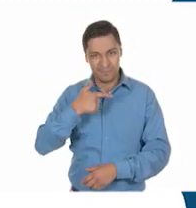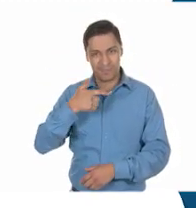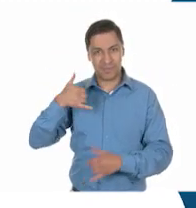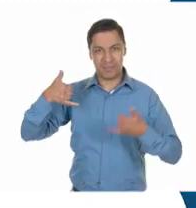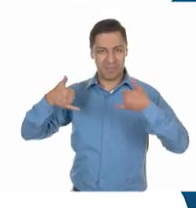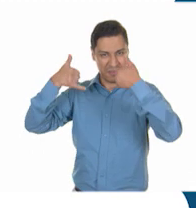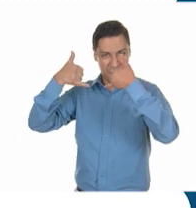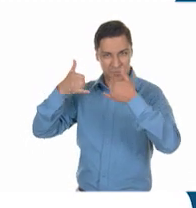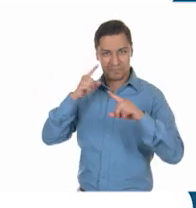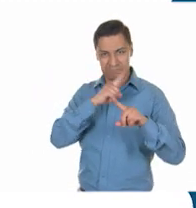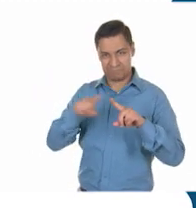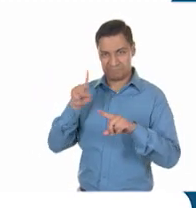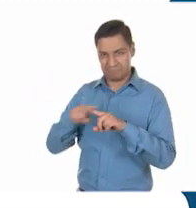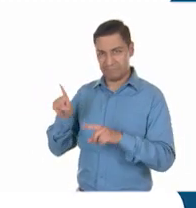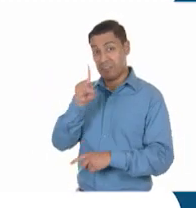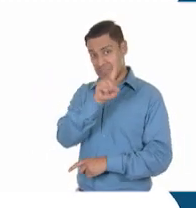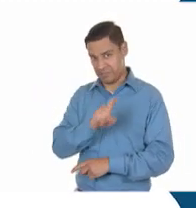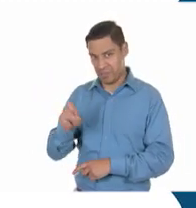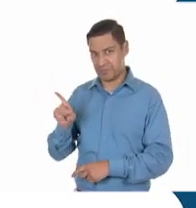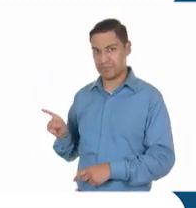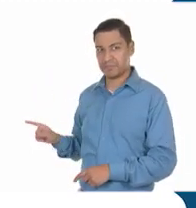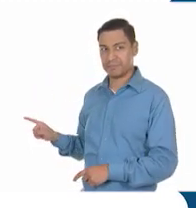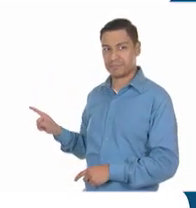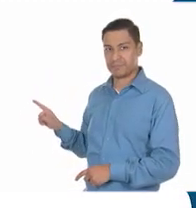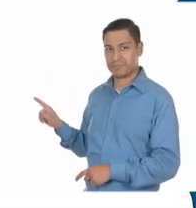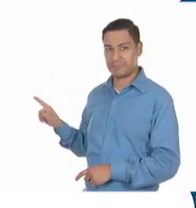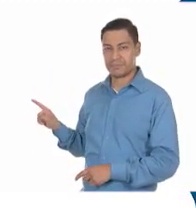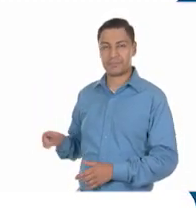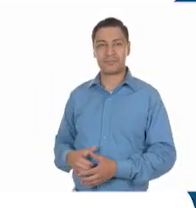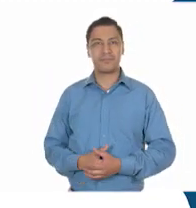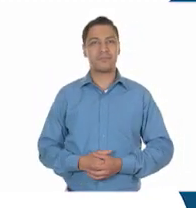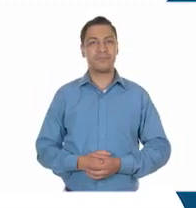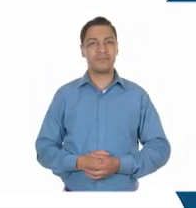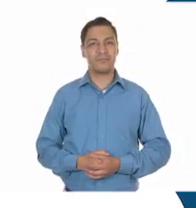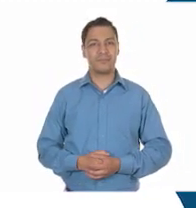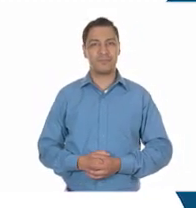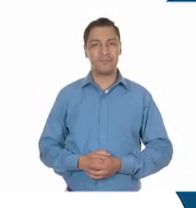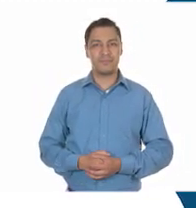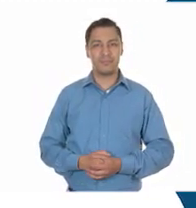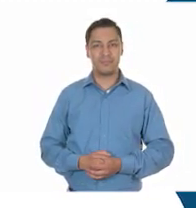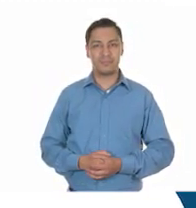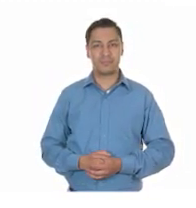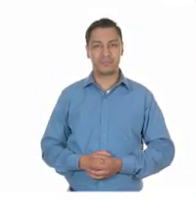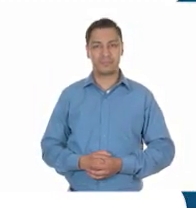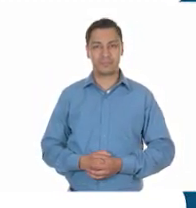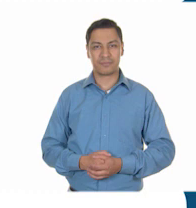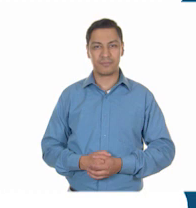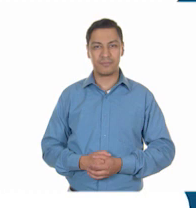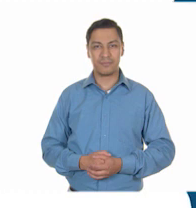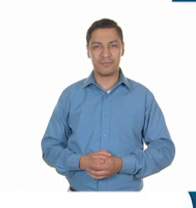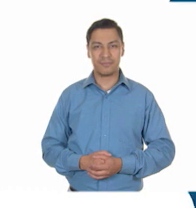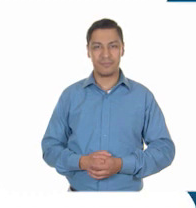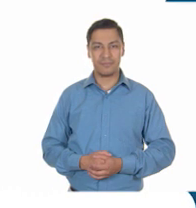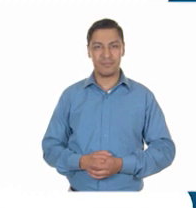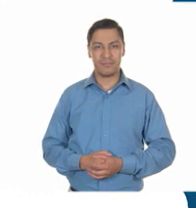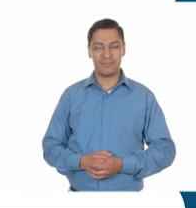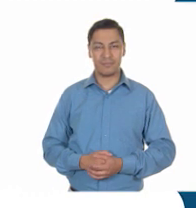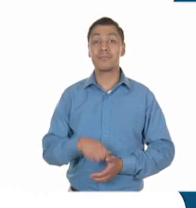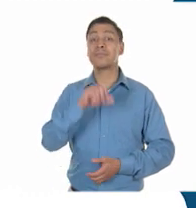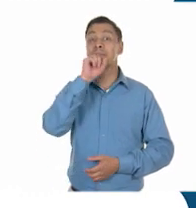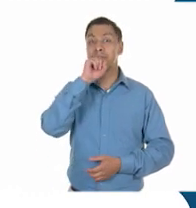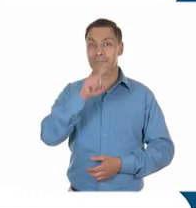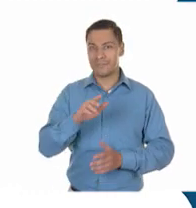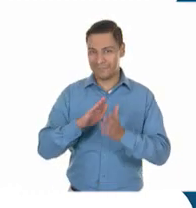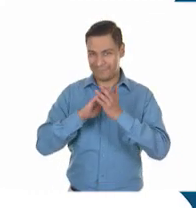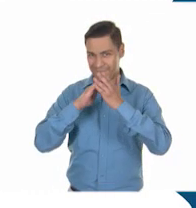teléfono 5541-720413 con 100 líneas. También puedes